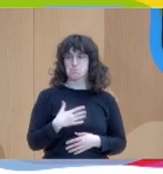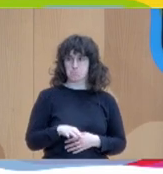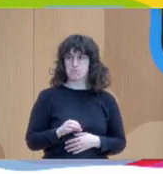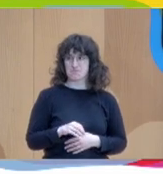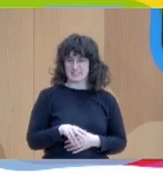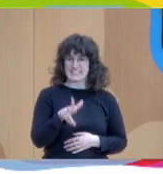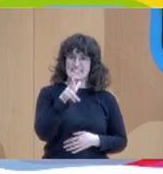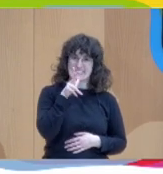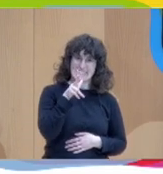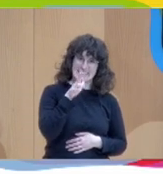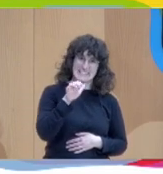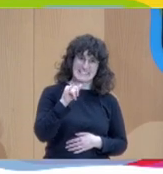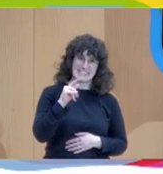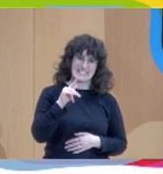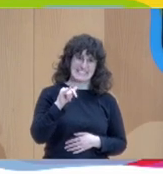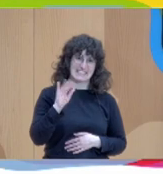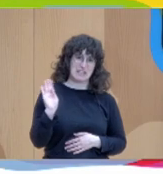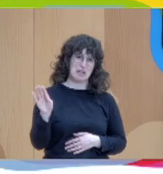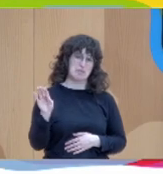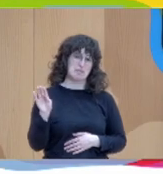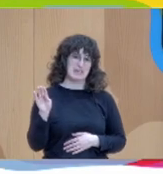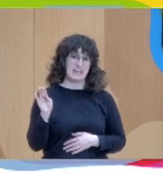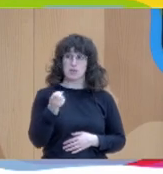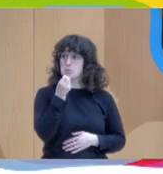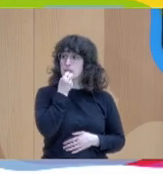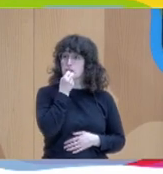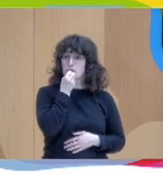Heike Pregunta Micrófono